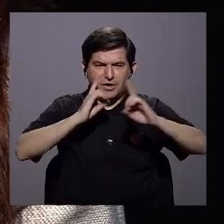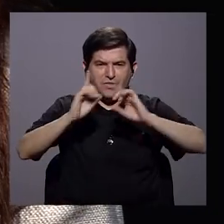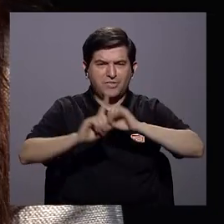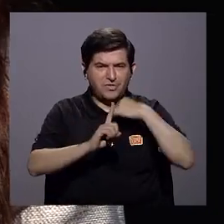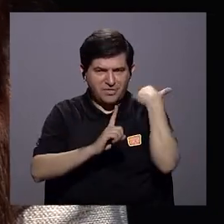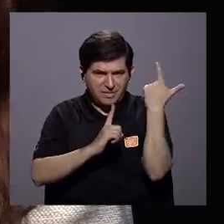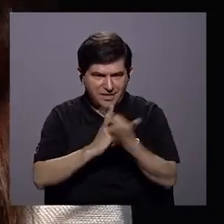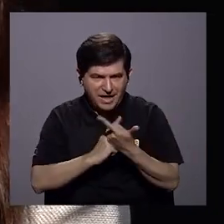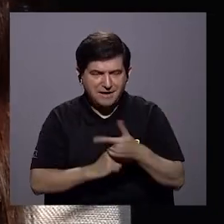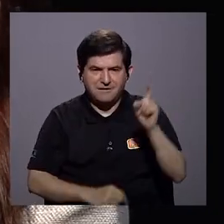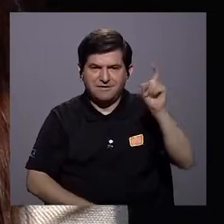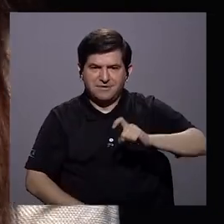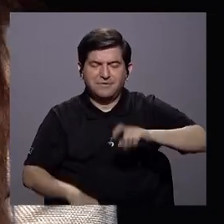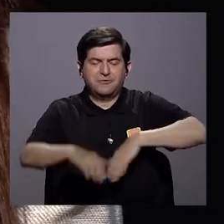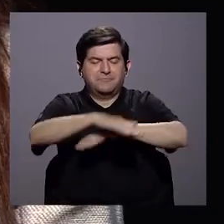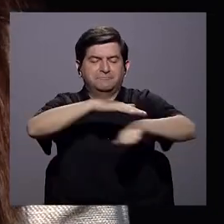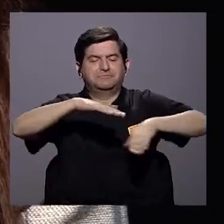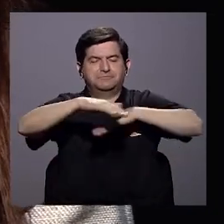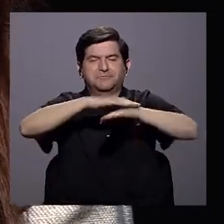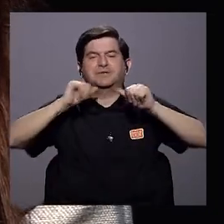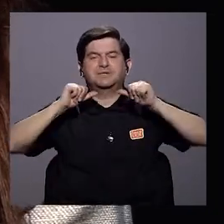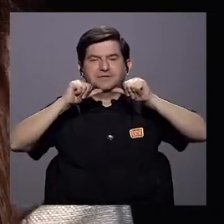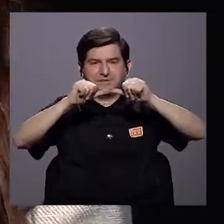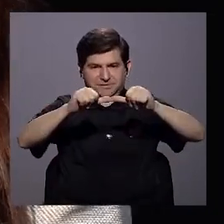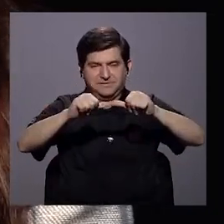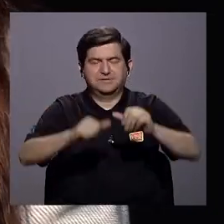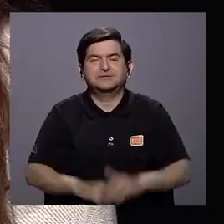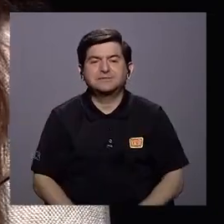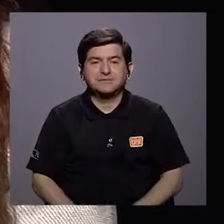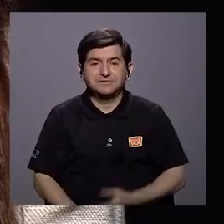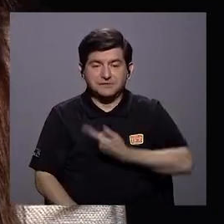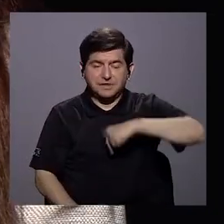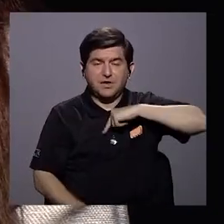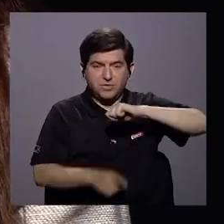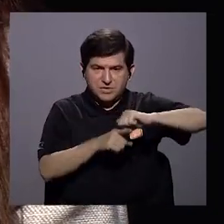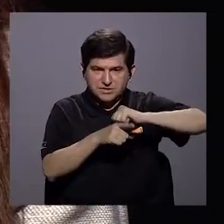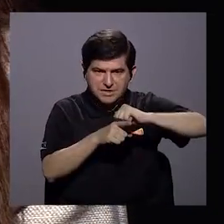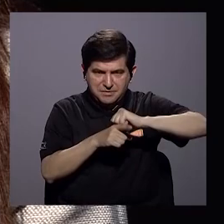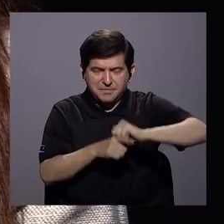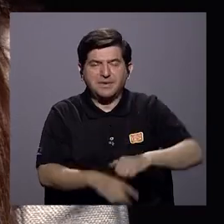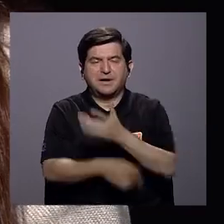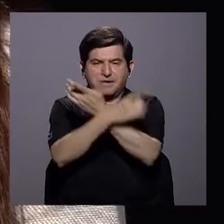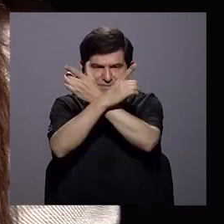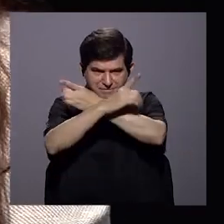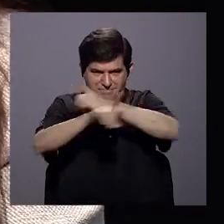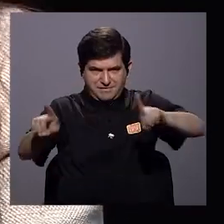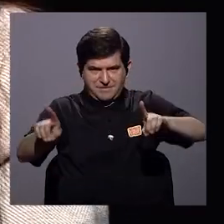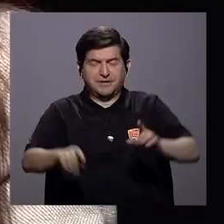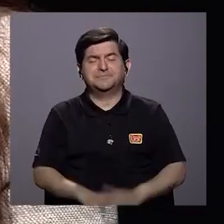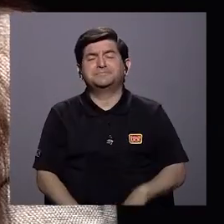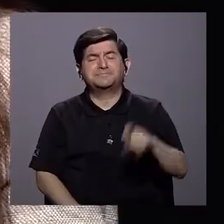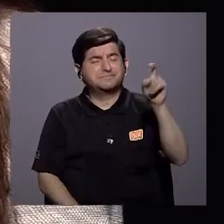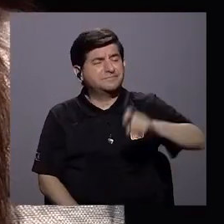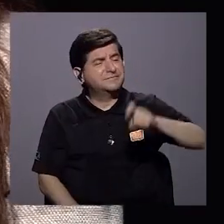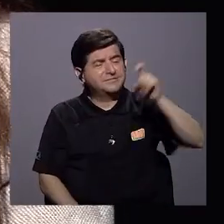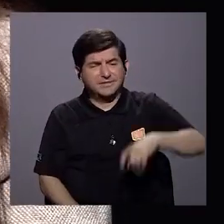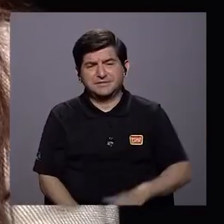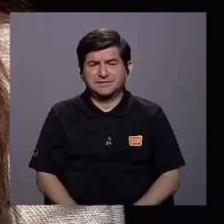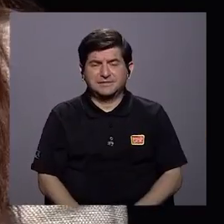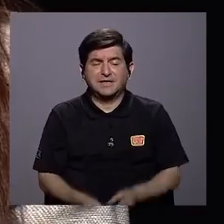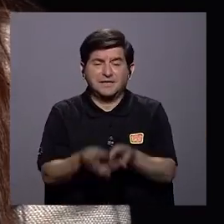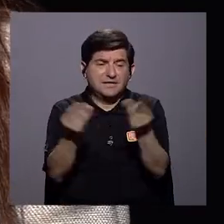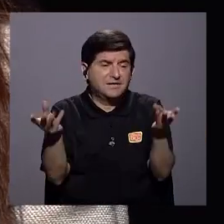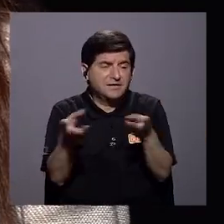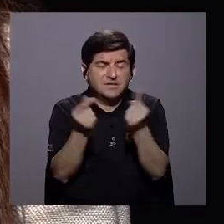social tiene que ser el pilar que siga moviendo nuestro ejercicio democrático. Es necesario además para